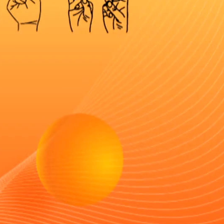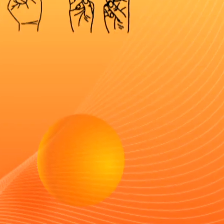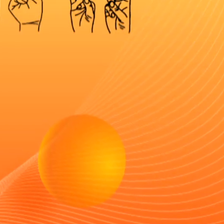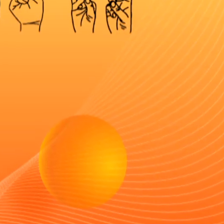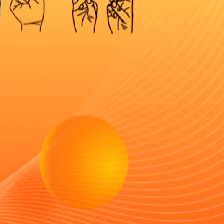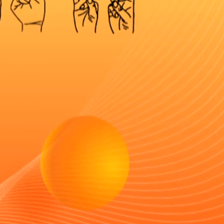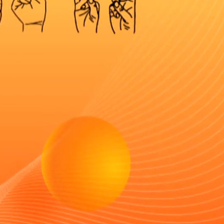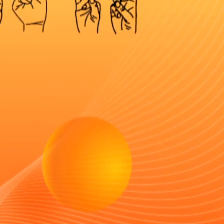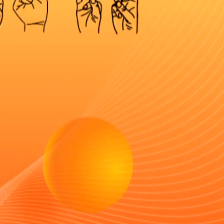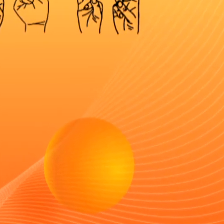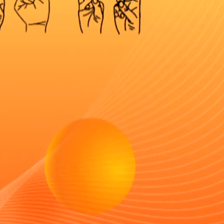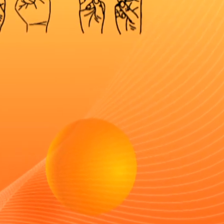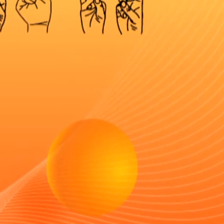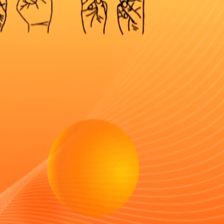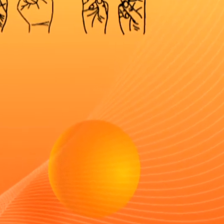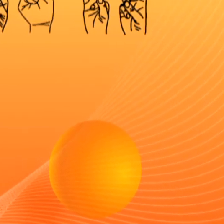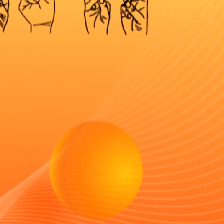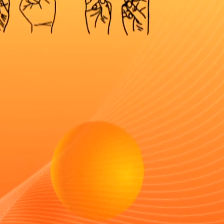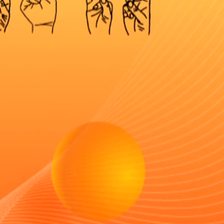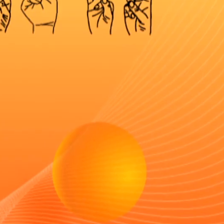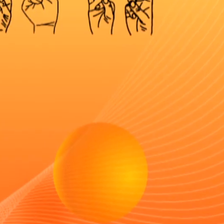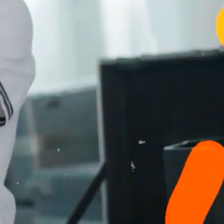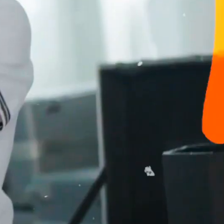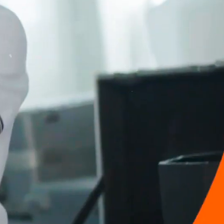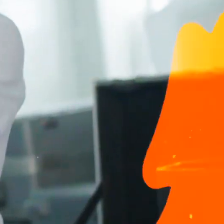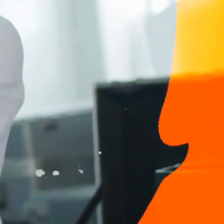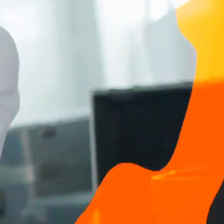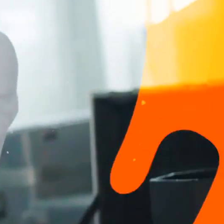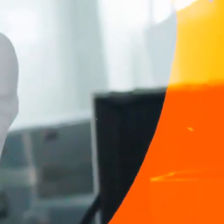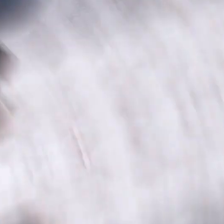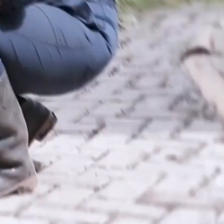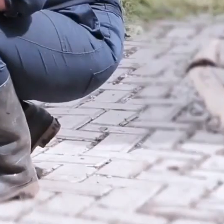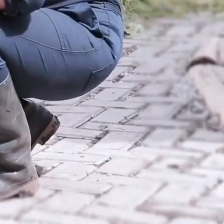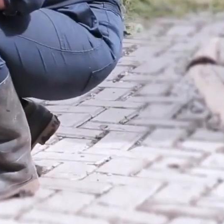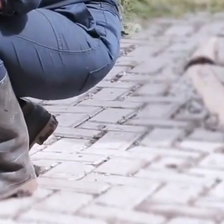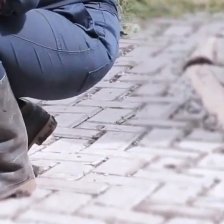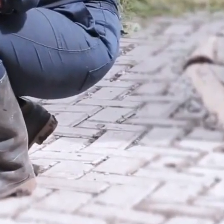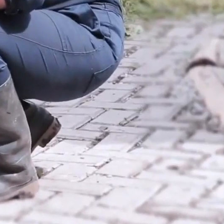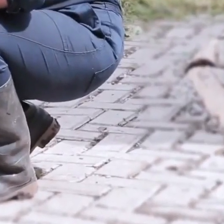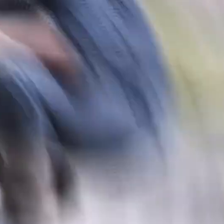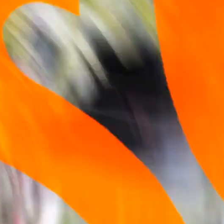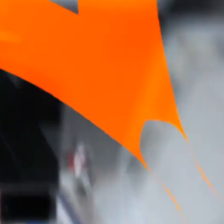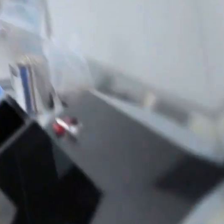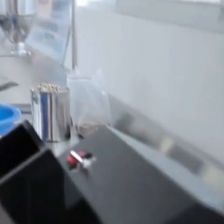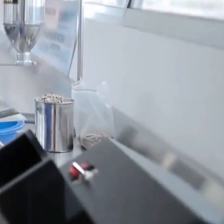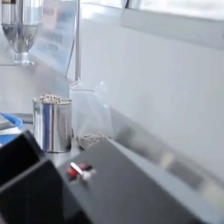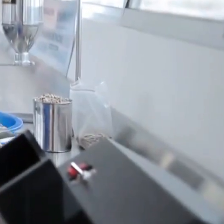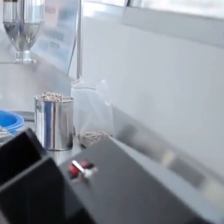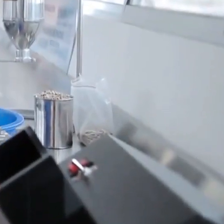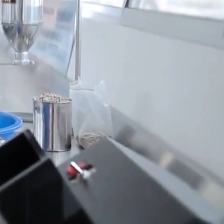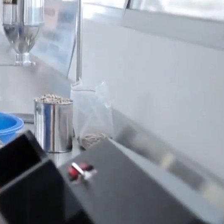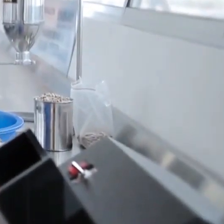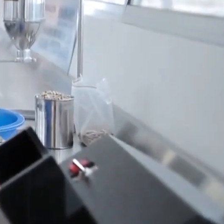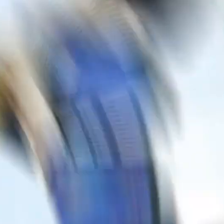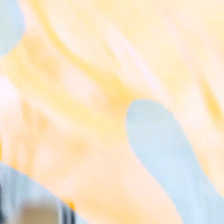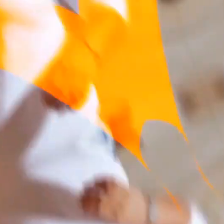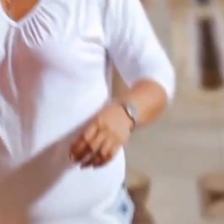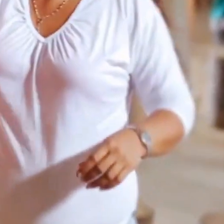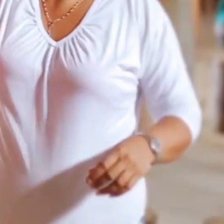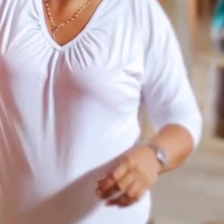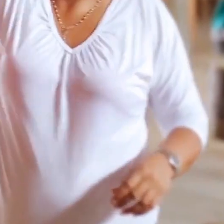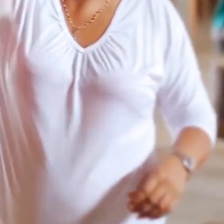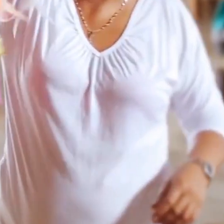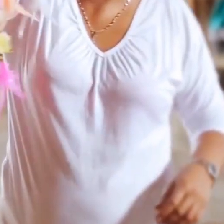Un programa diferente de la gente y pa' la gente. Sena al aire referente para